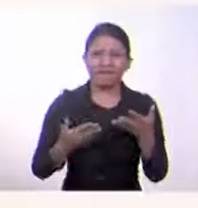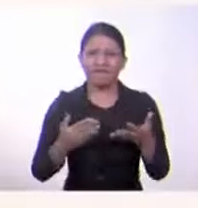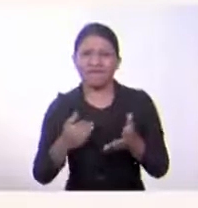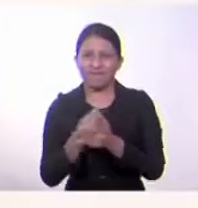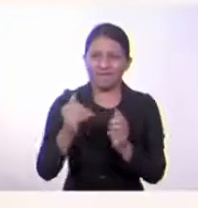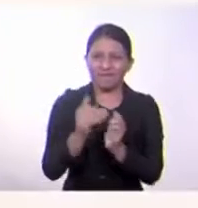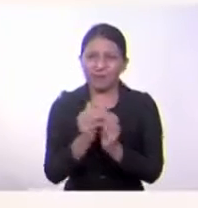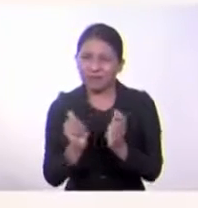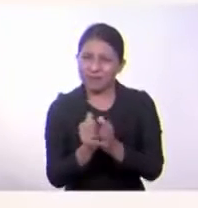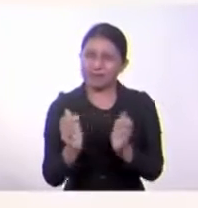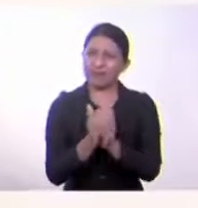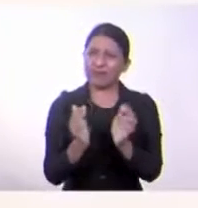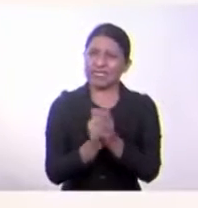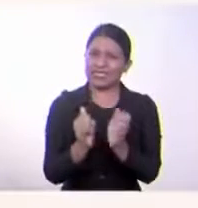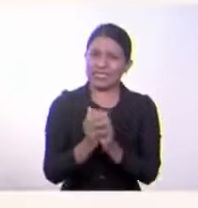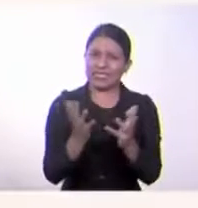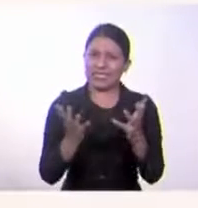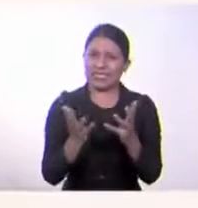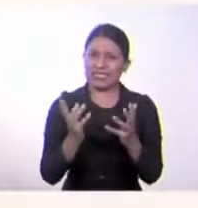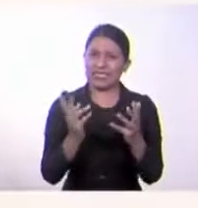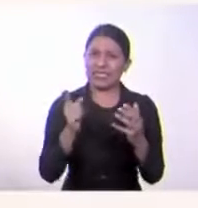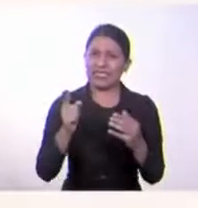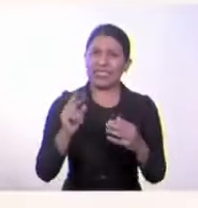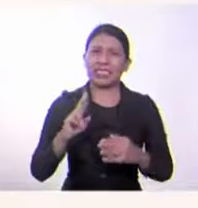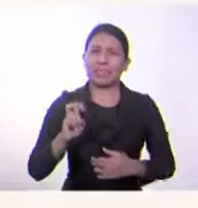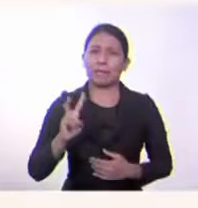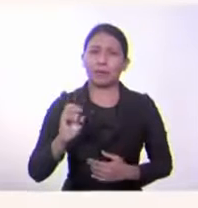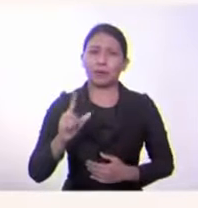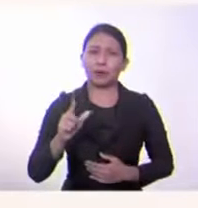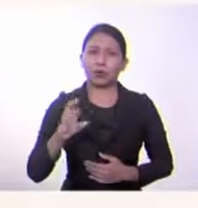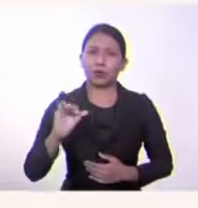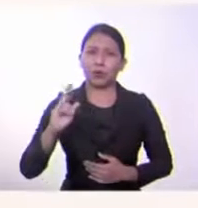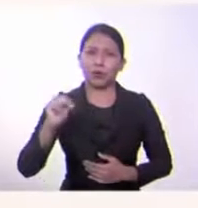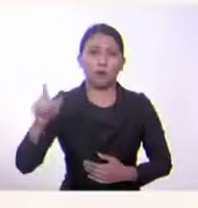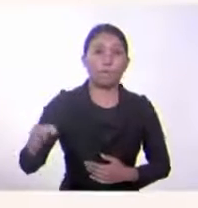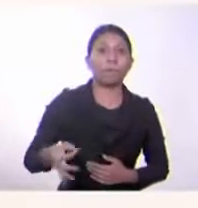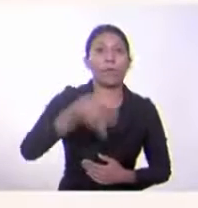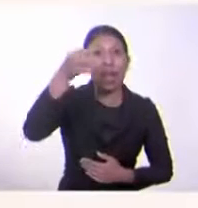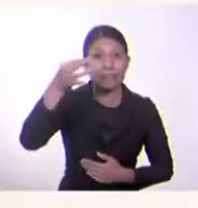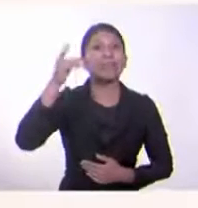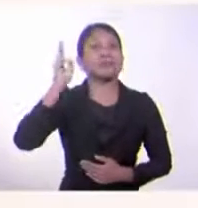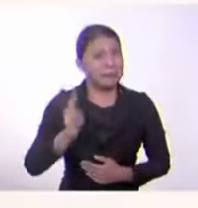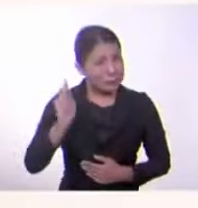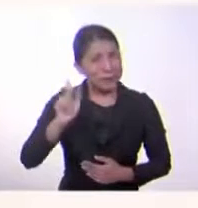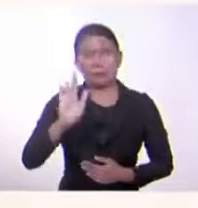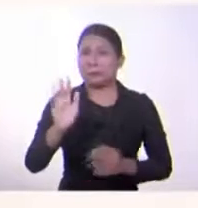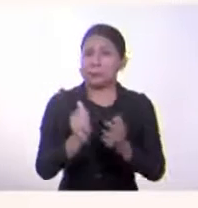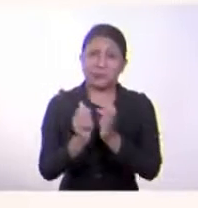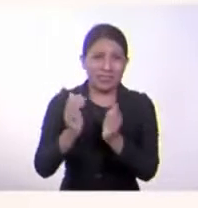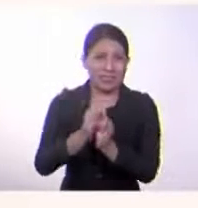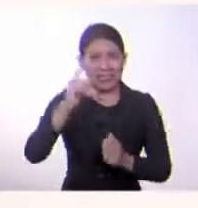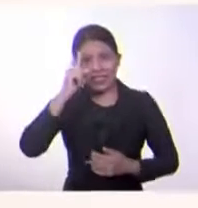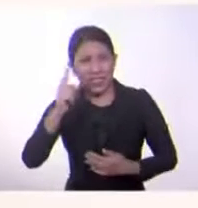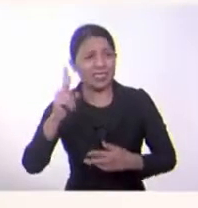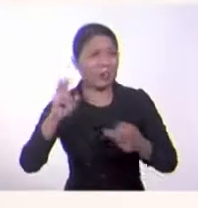También, bueno, la misma revolución, la misma revolución francesa misma también, con las ideas de fraternidad, de libertad, la